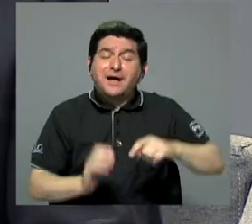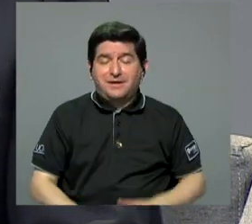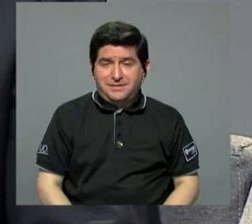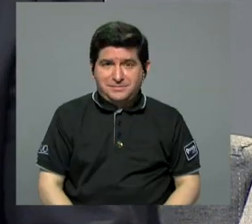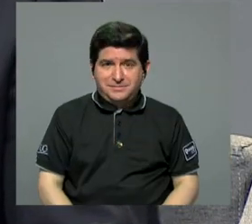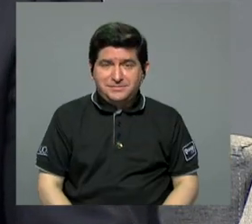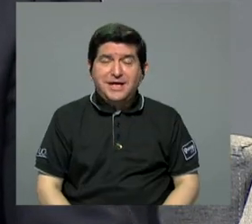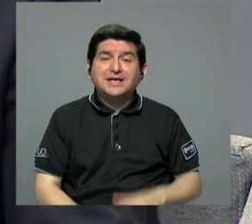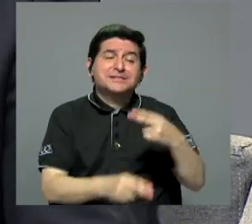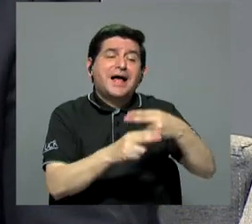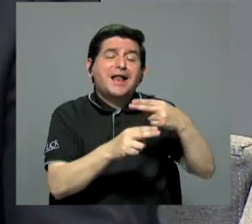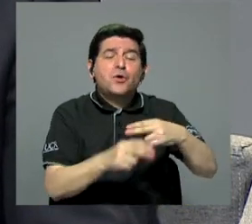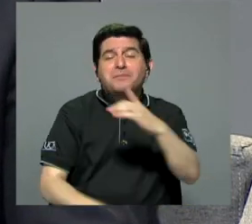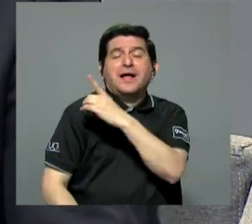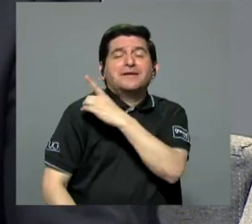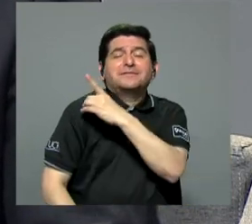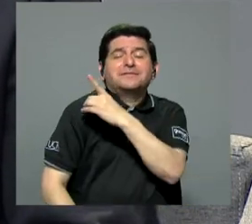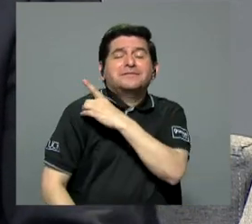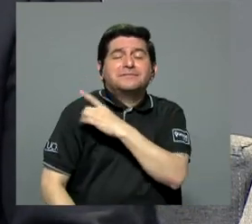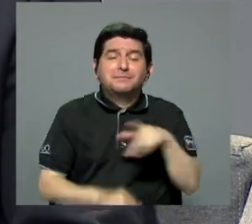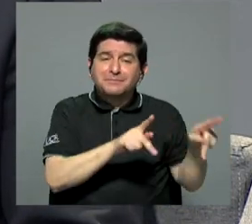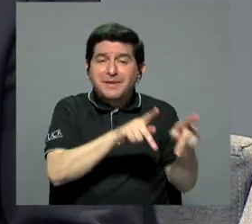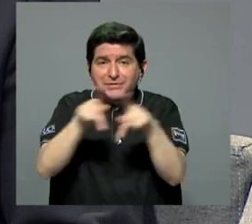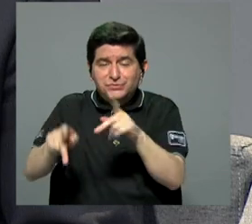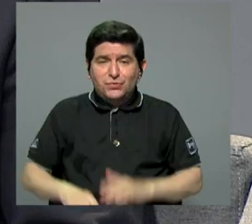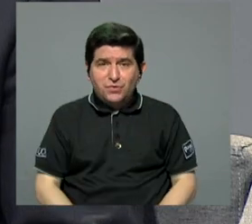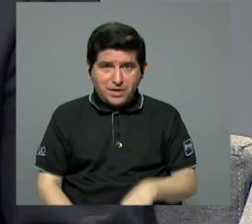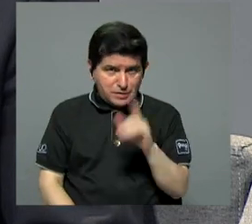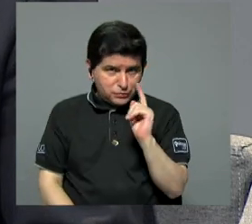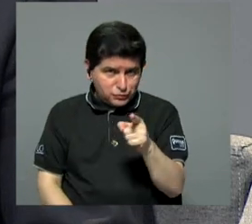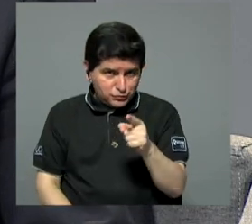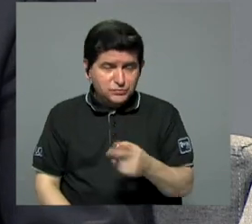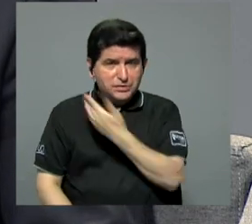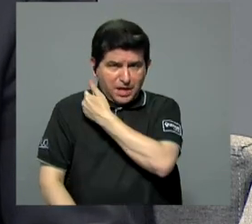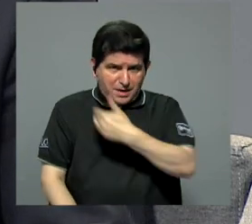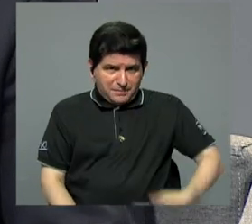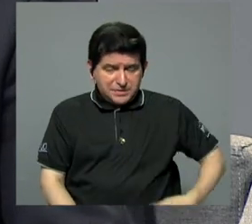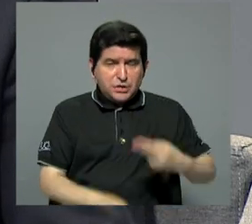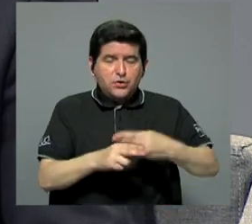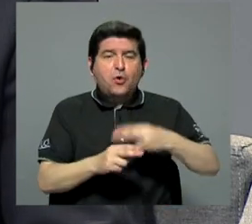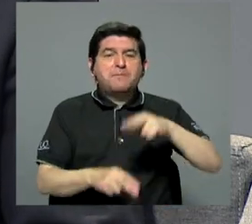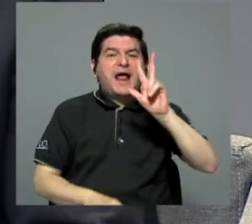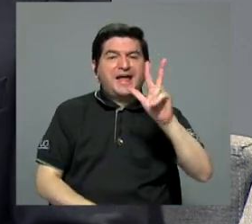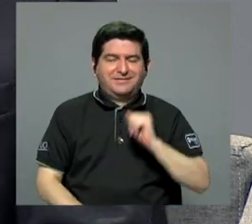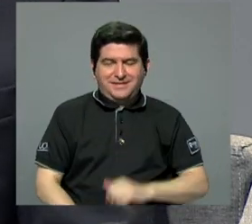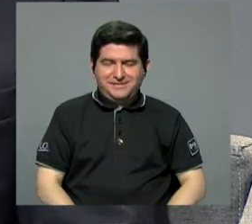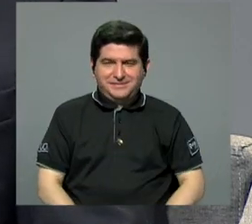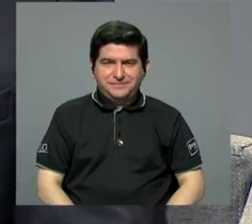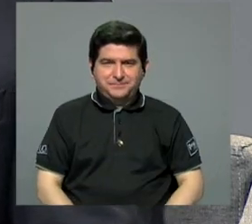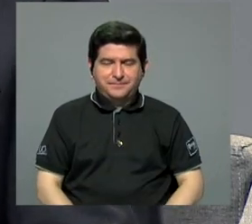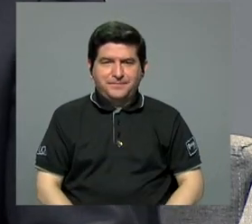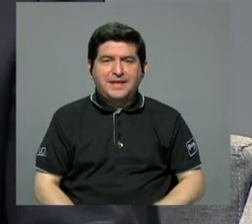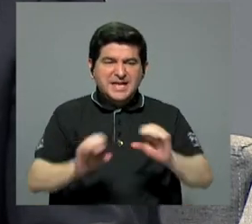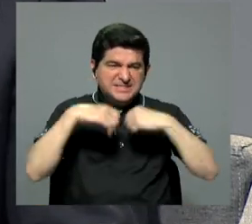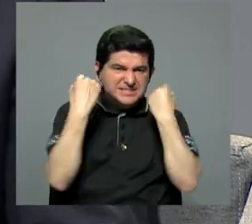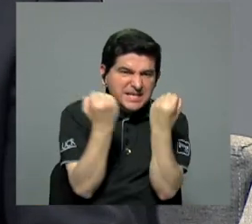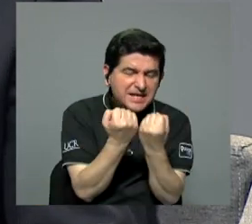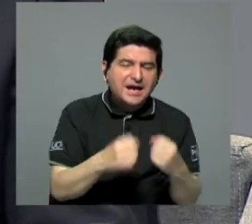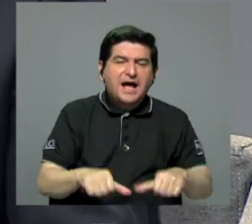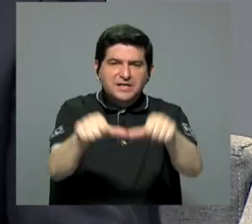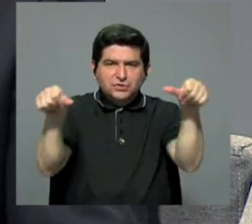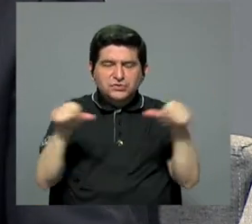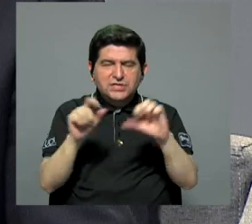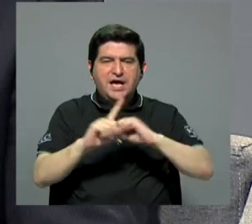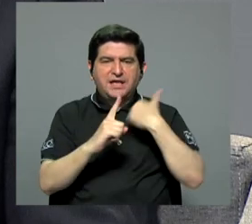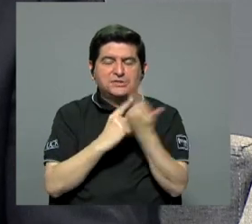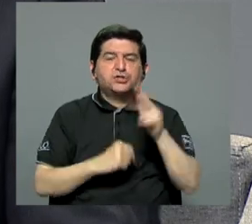problema va en el nombramiento de los directivos. Es que si usted, el presidente nombra tres directivos, los sindicatos y los sectores